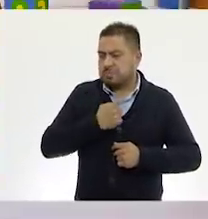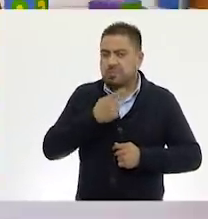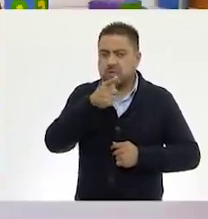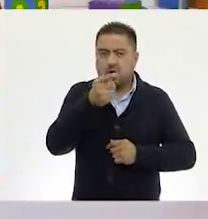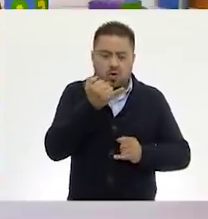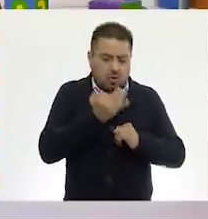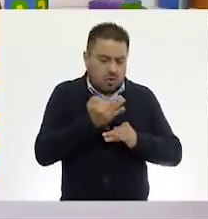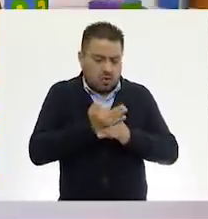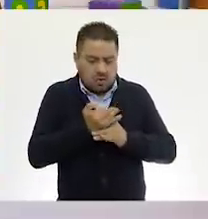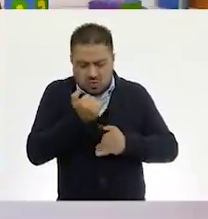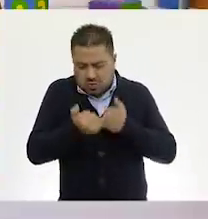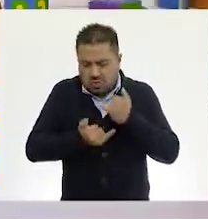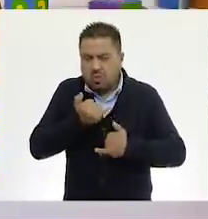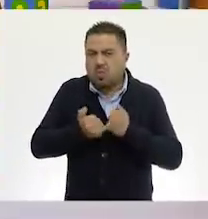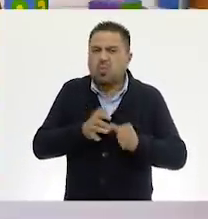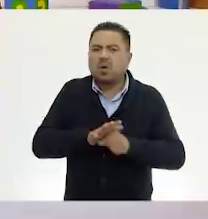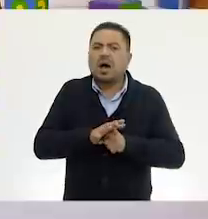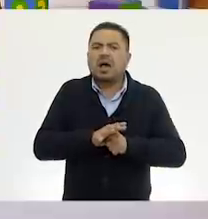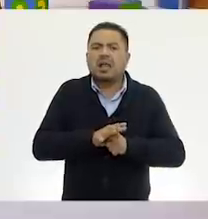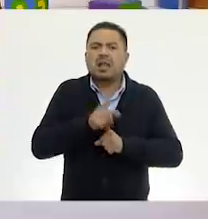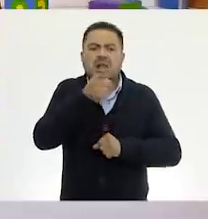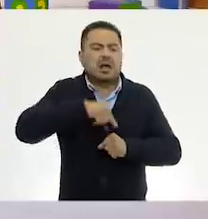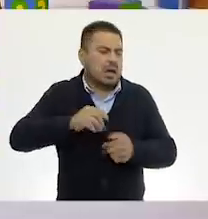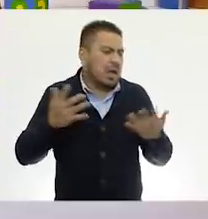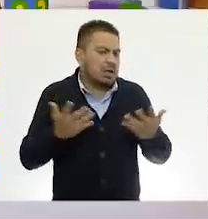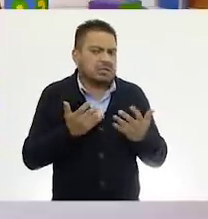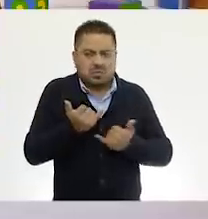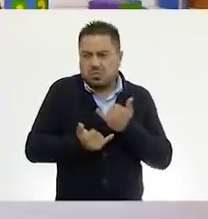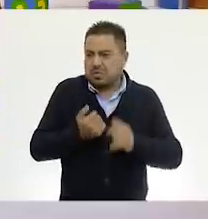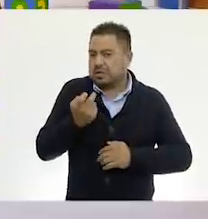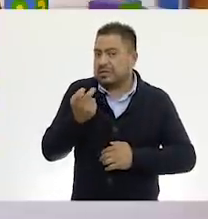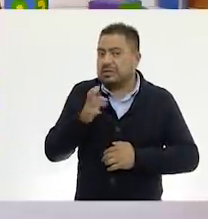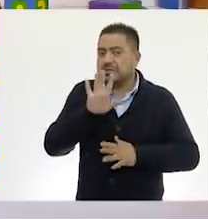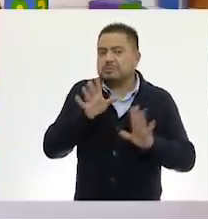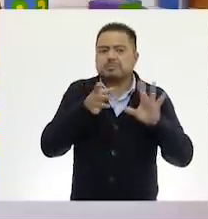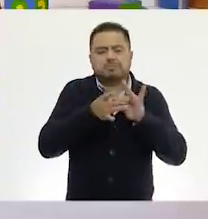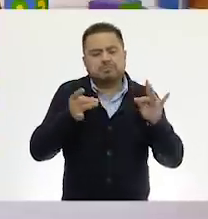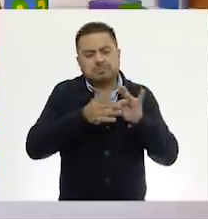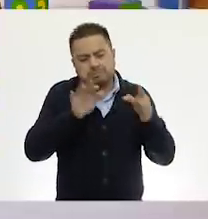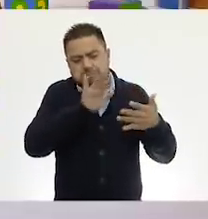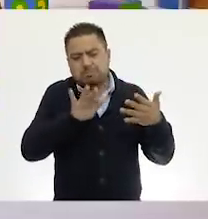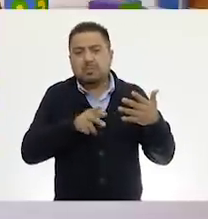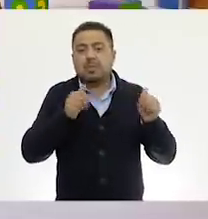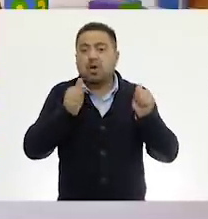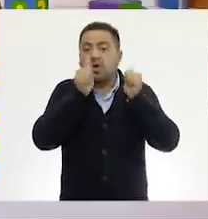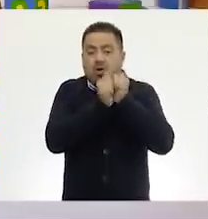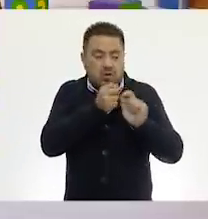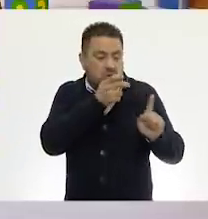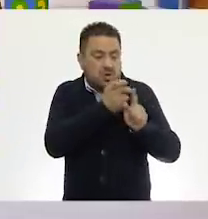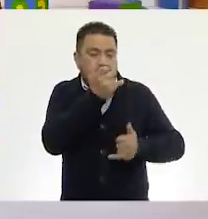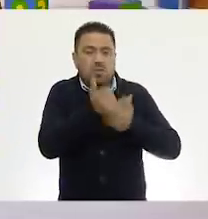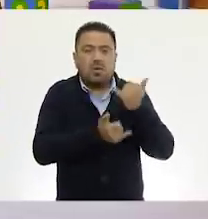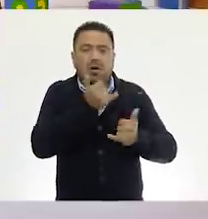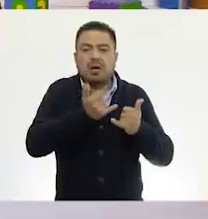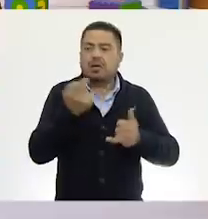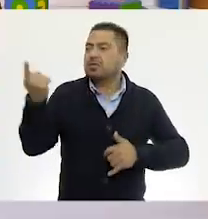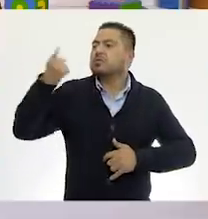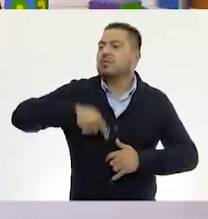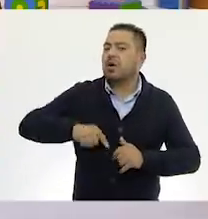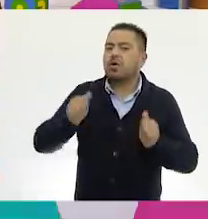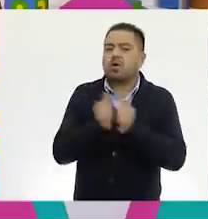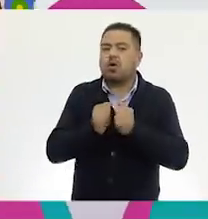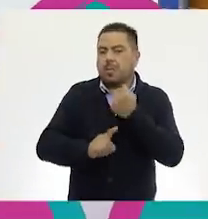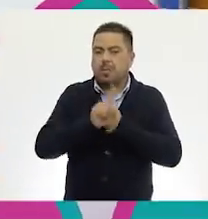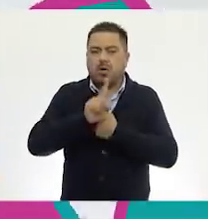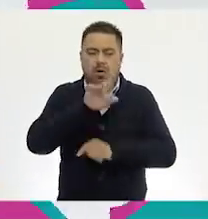poner a jugar. Donde vamos a realizar este juego. Tienen todas las instrucciones. Pero con este juego también nos van a mandar a unos